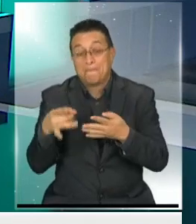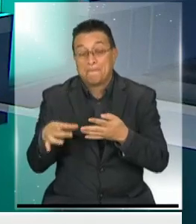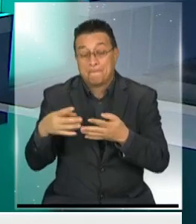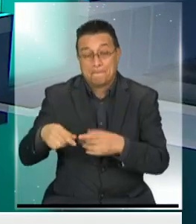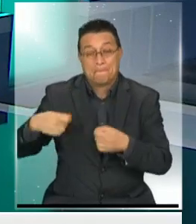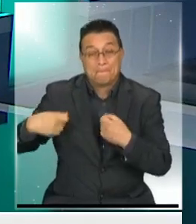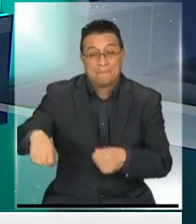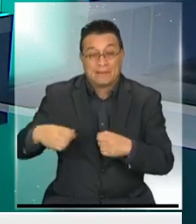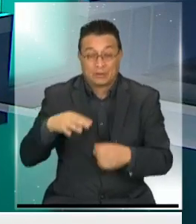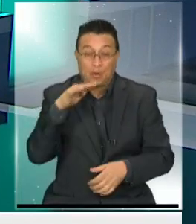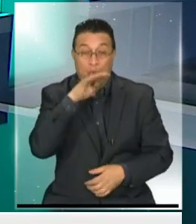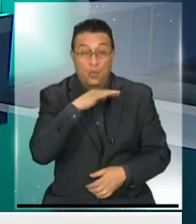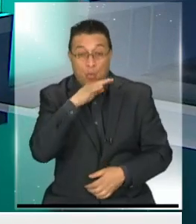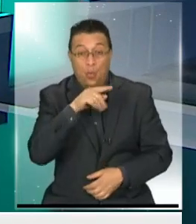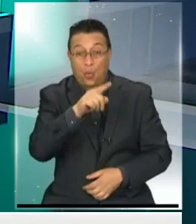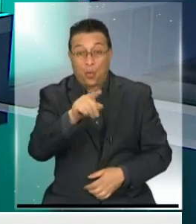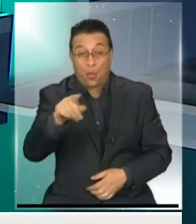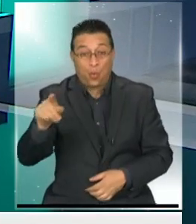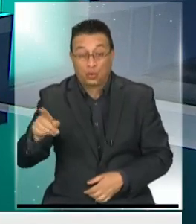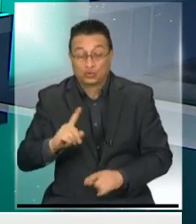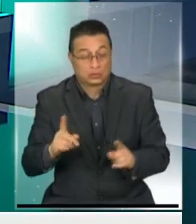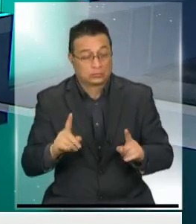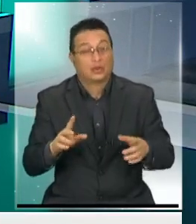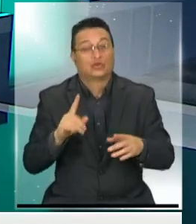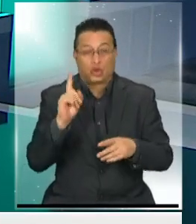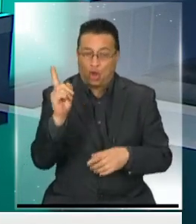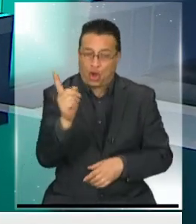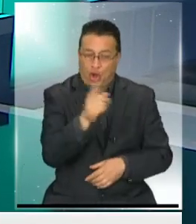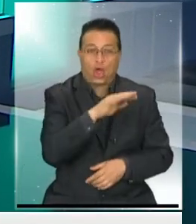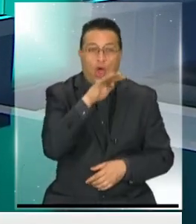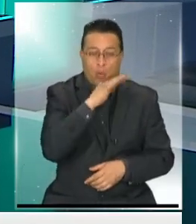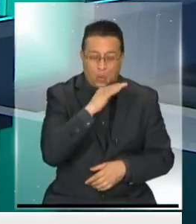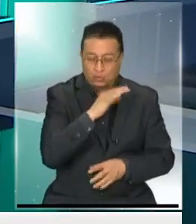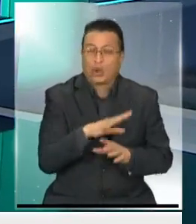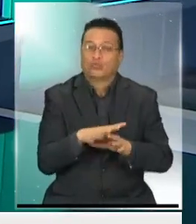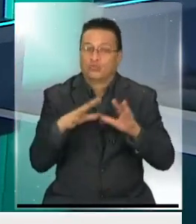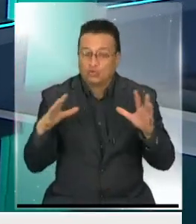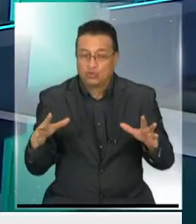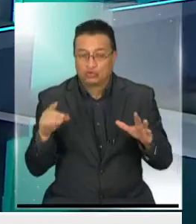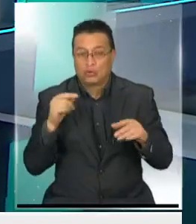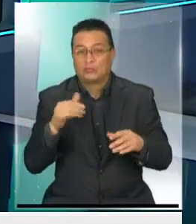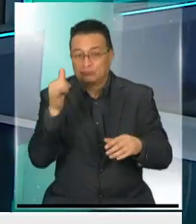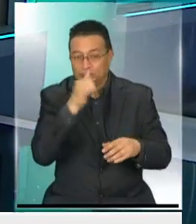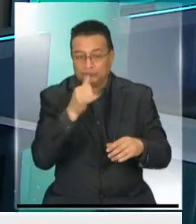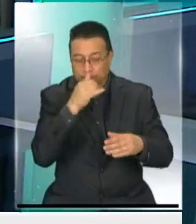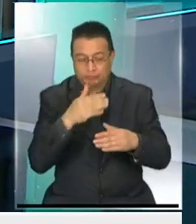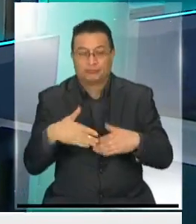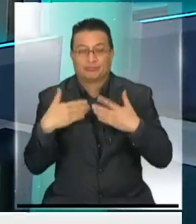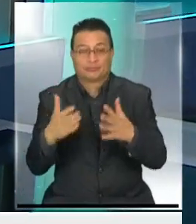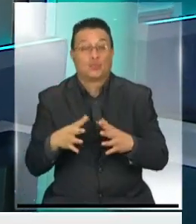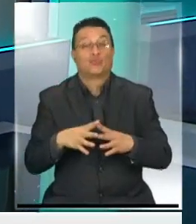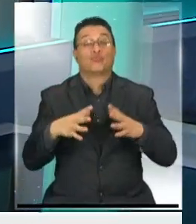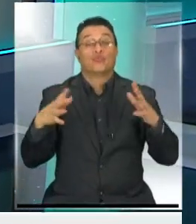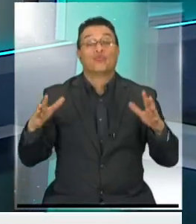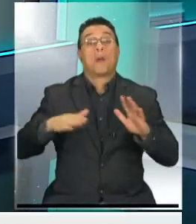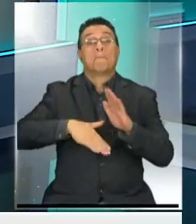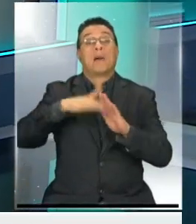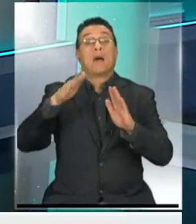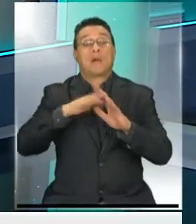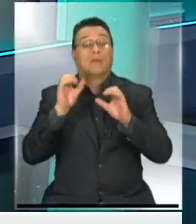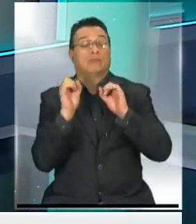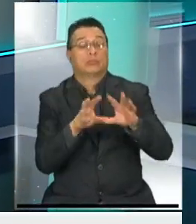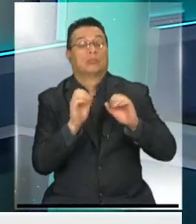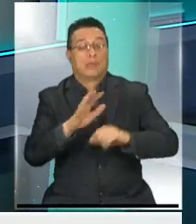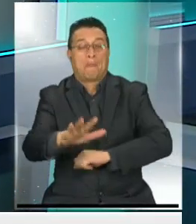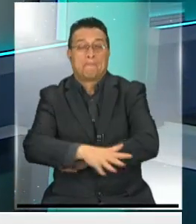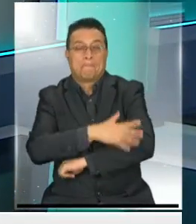todos usamos plástico y el que diga que no, que dejó de usarlo, está mintiendo. El problema es que genera una contaminación increíble, ¿no? Y la mayoría llega al